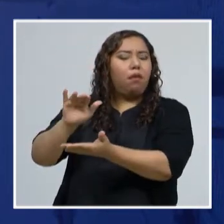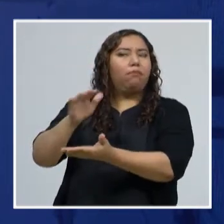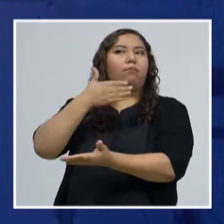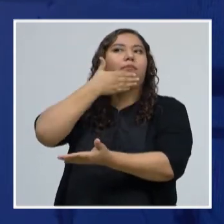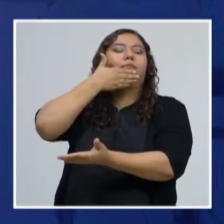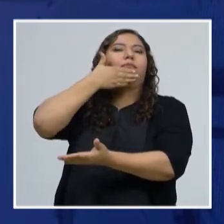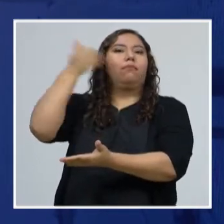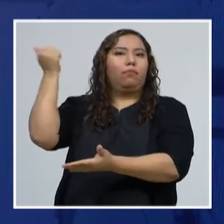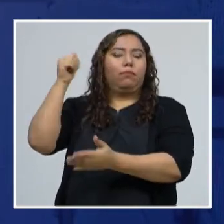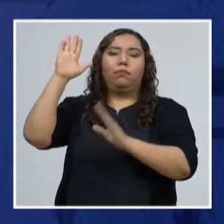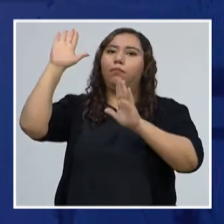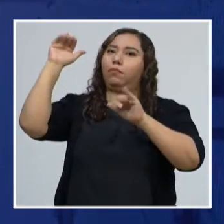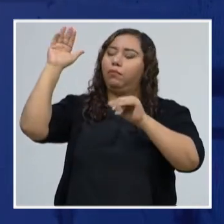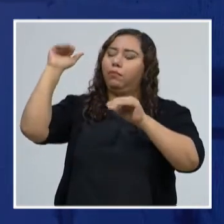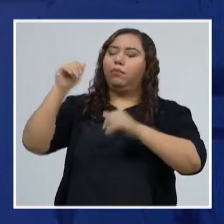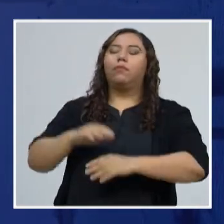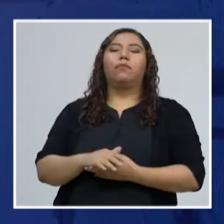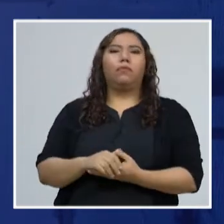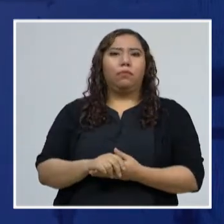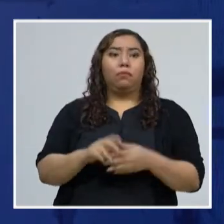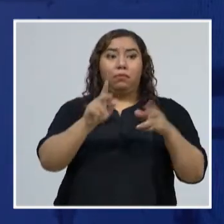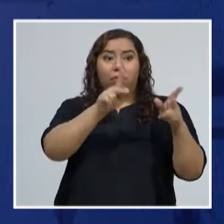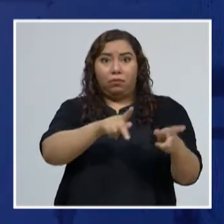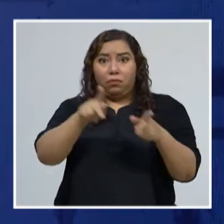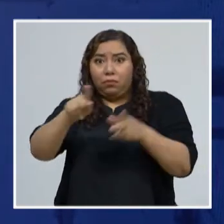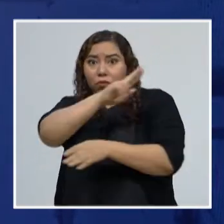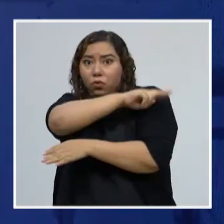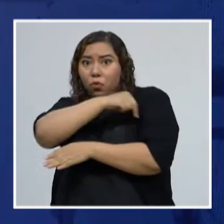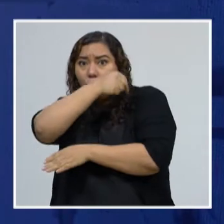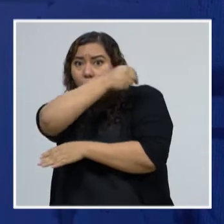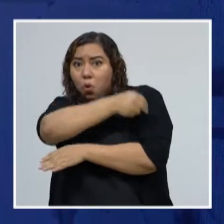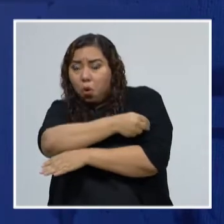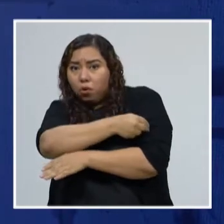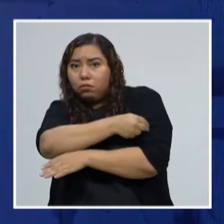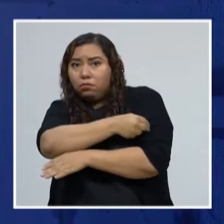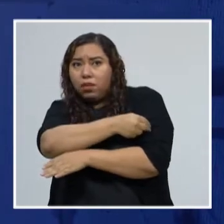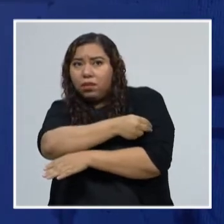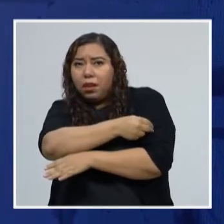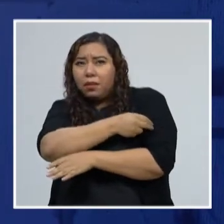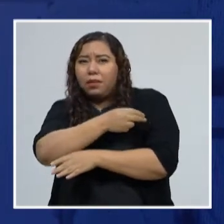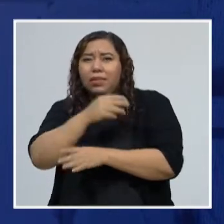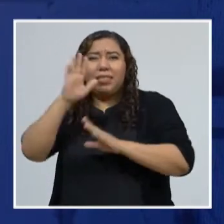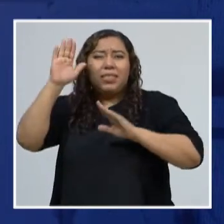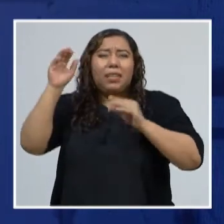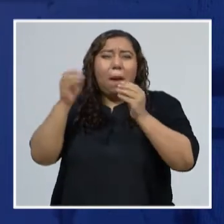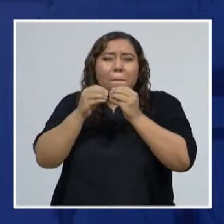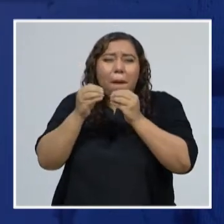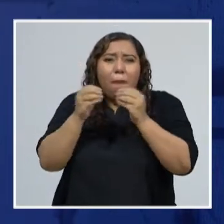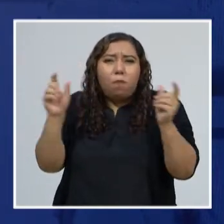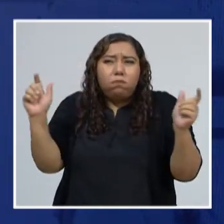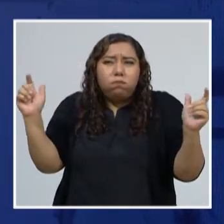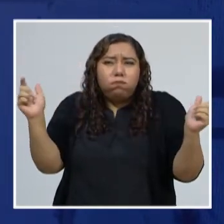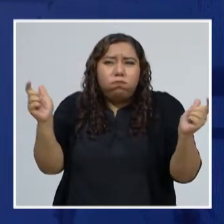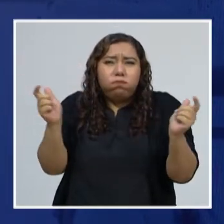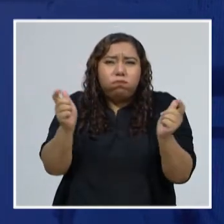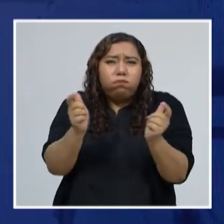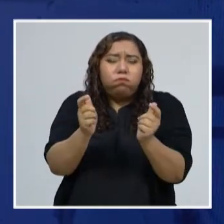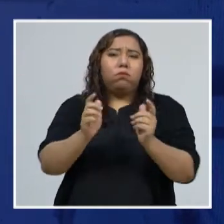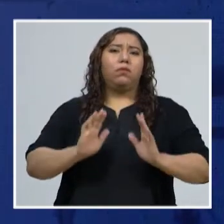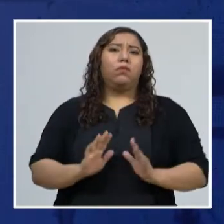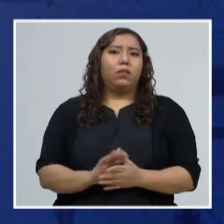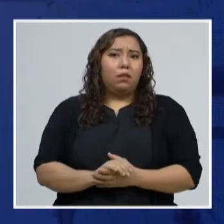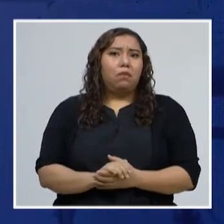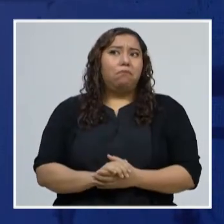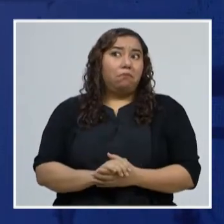disminuyendo las personas hospitalizadas, porque eso significa que podríamos tener alguna situación